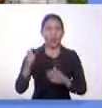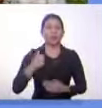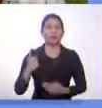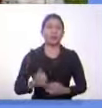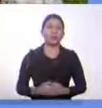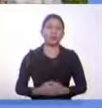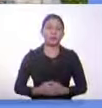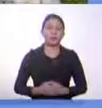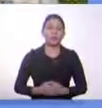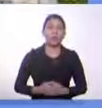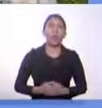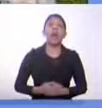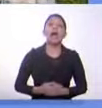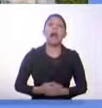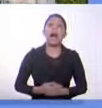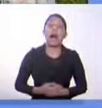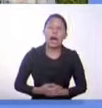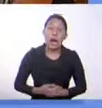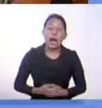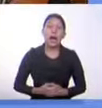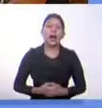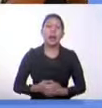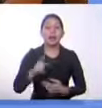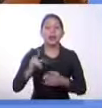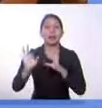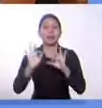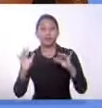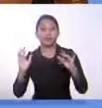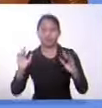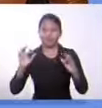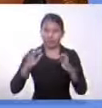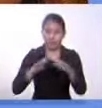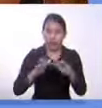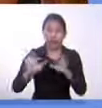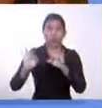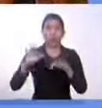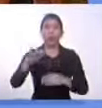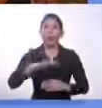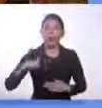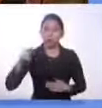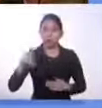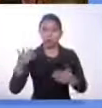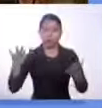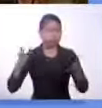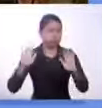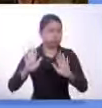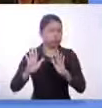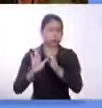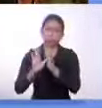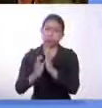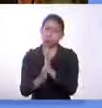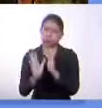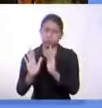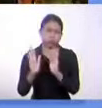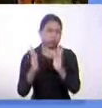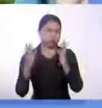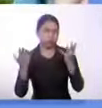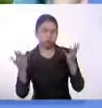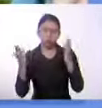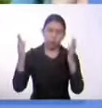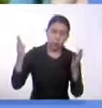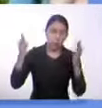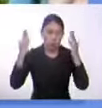cuando se, bueno, cuando confluyen algunos de los lugares en nuestro país, ellos realizan sus ritos, sus ceremonias y toda esa